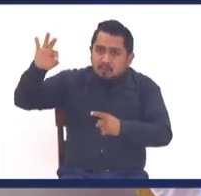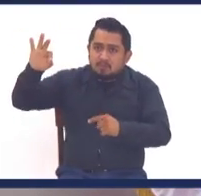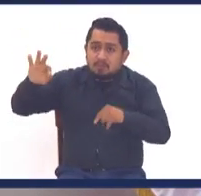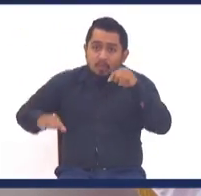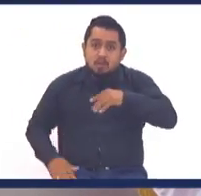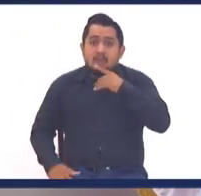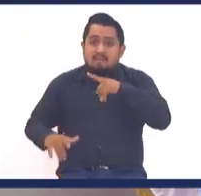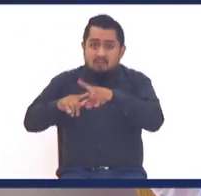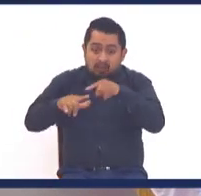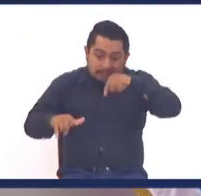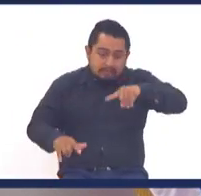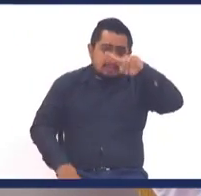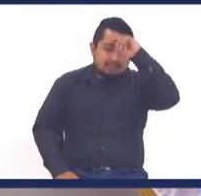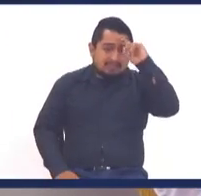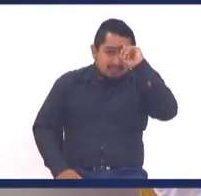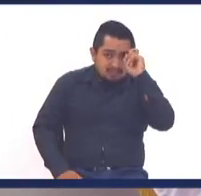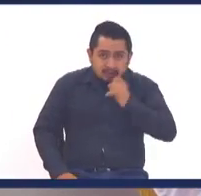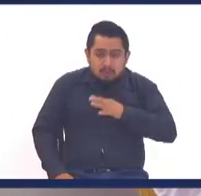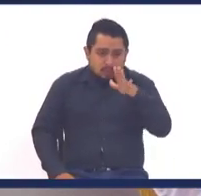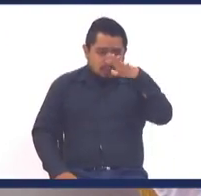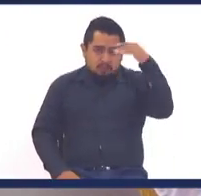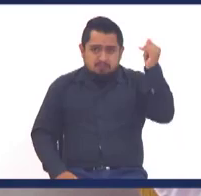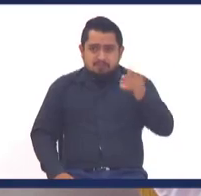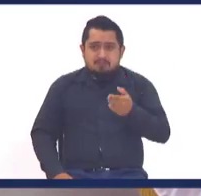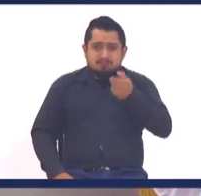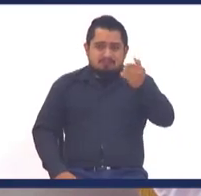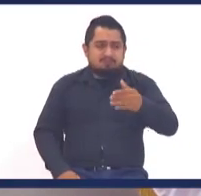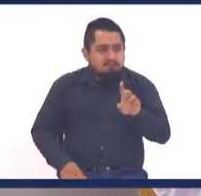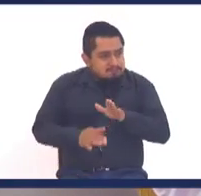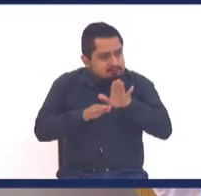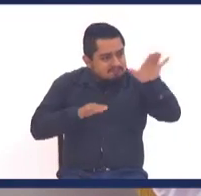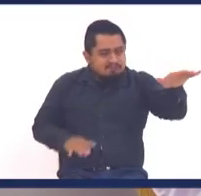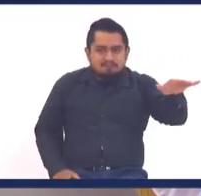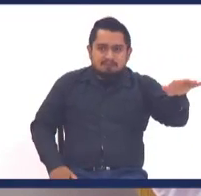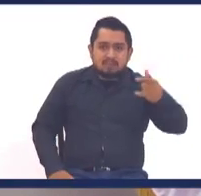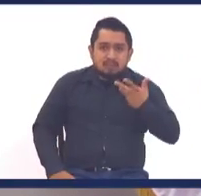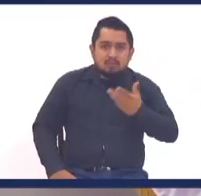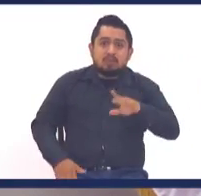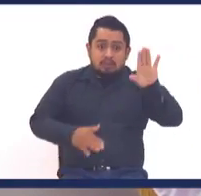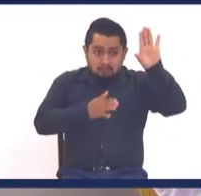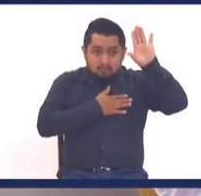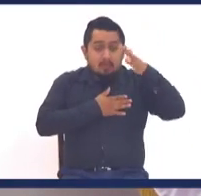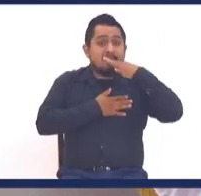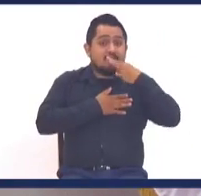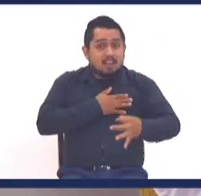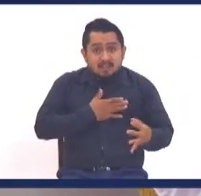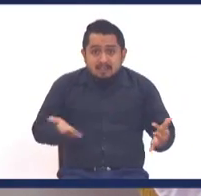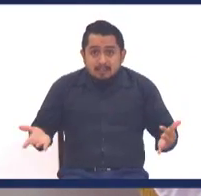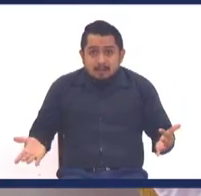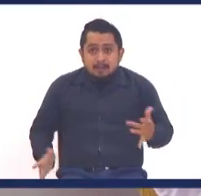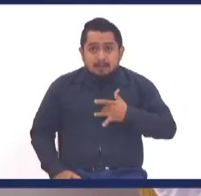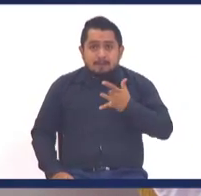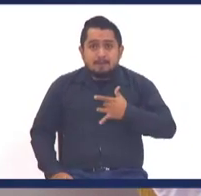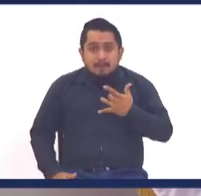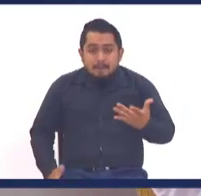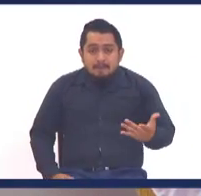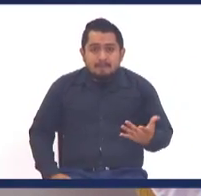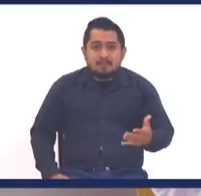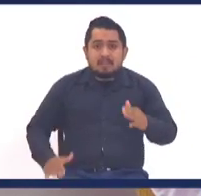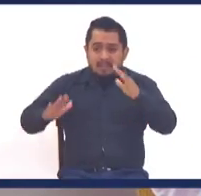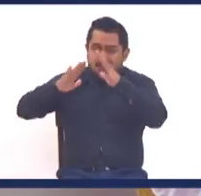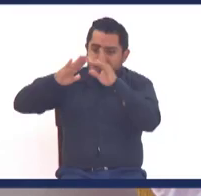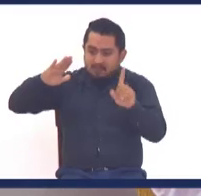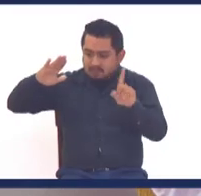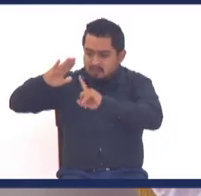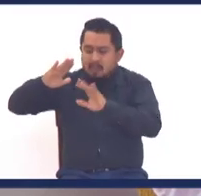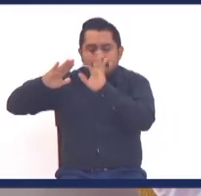trabajado, en esta iglesia, y nos ha tocado salir, por algunos años, y hemos vuelto a la iglesia, podemos dar testimonio, que es verdad, no hay nada mejor, que